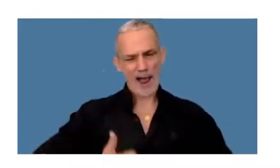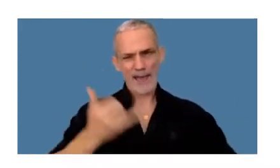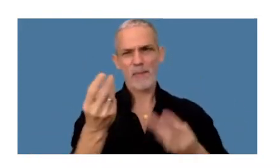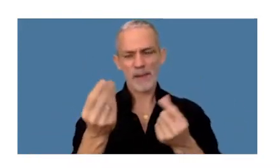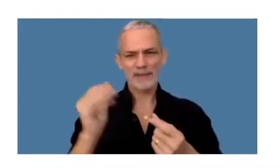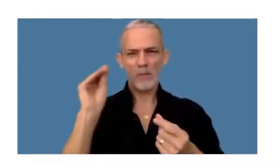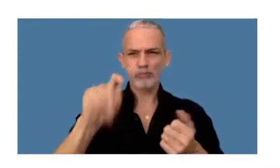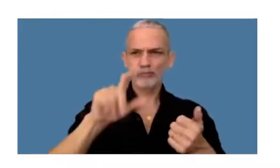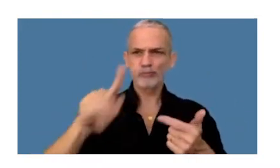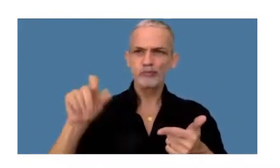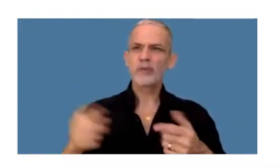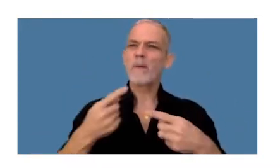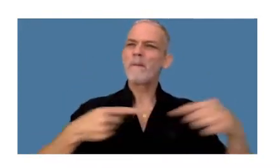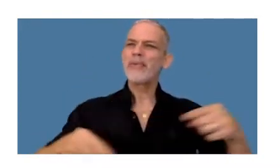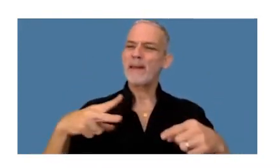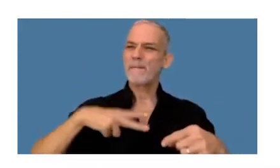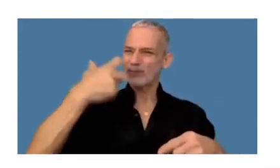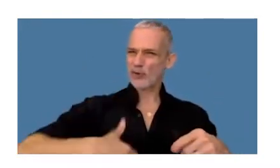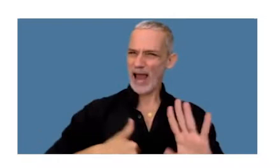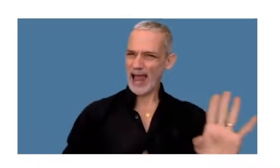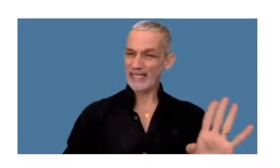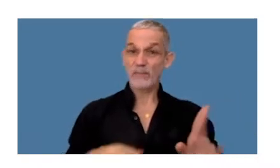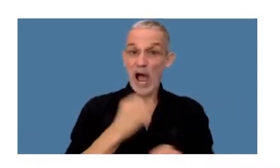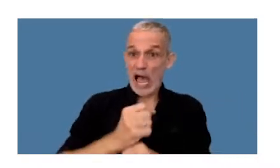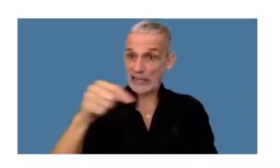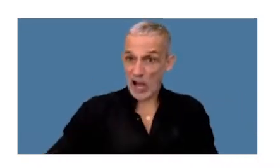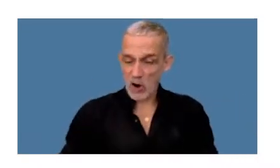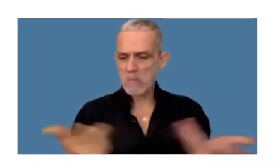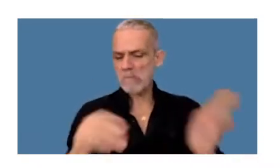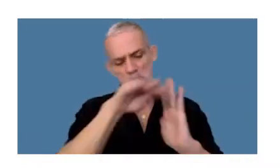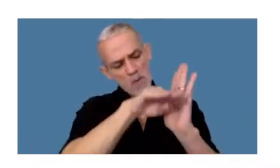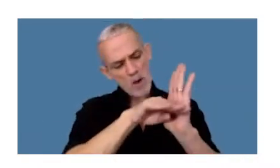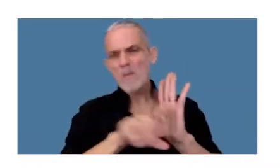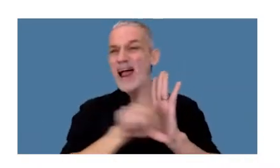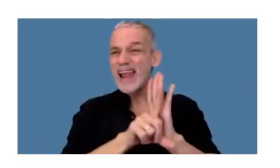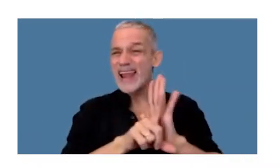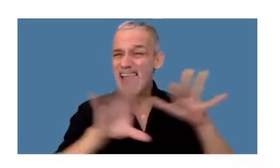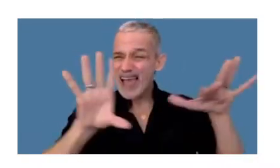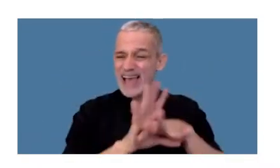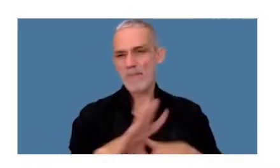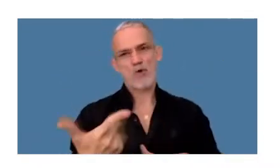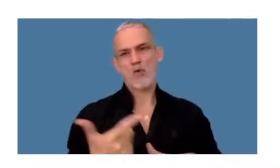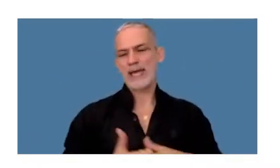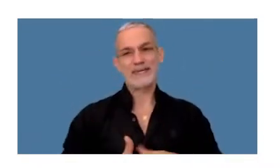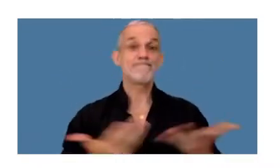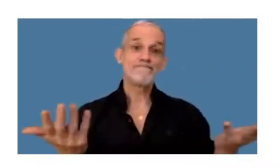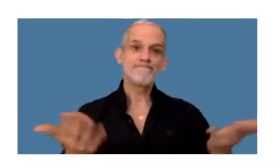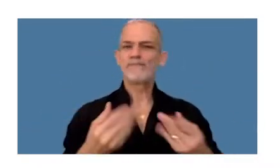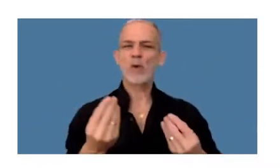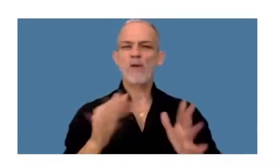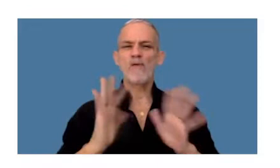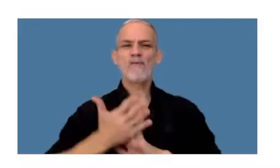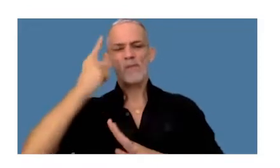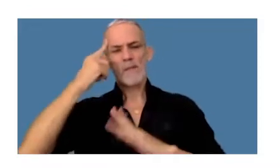de aquellos activos en bienes personales pero lo cierto es que hasta el momento no existe una legislación expresa que las grave entonces ¿cuál sería el